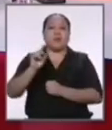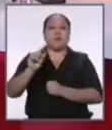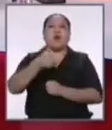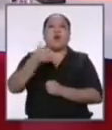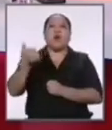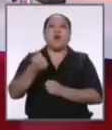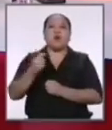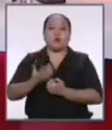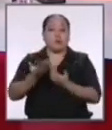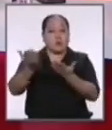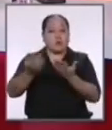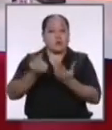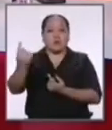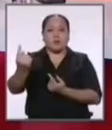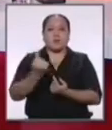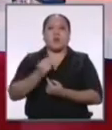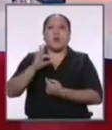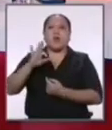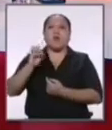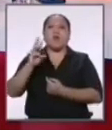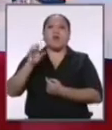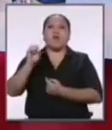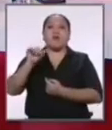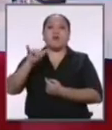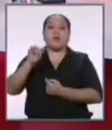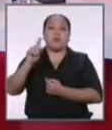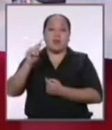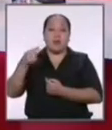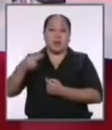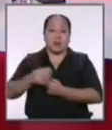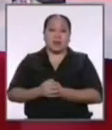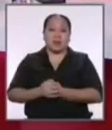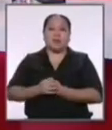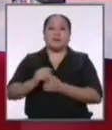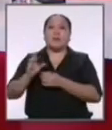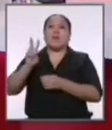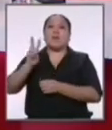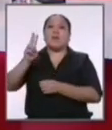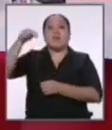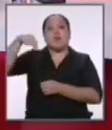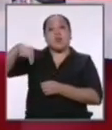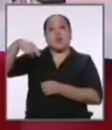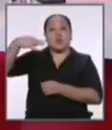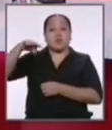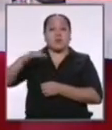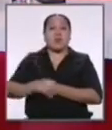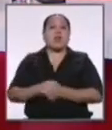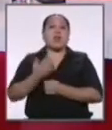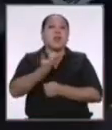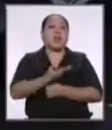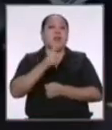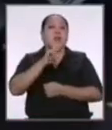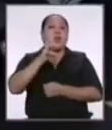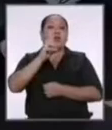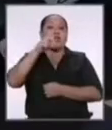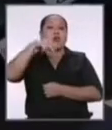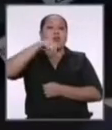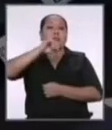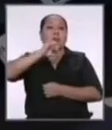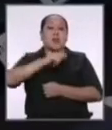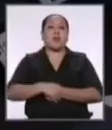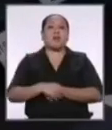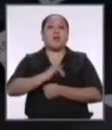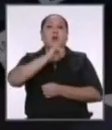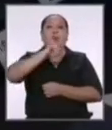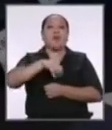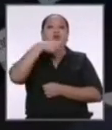dupla Pedro invitamos a los candidatos Joe Forsyth de Victoria Nacional y Verónica Mendoza de Juntos por el Perú para que nos acompañen aquí adelante